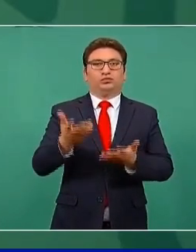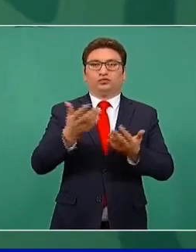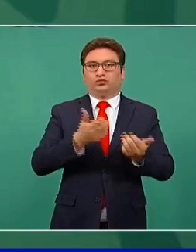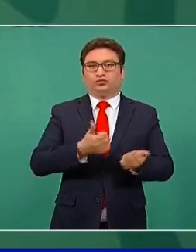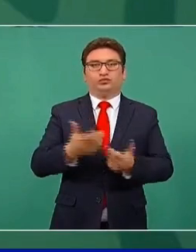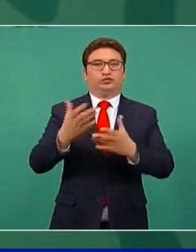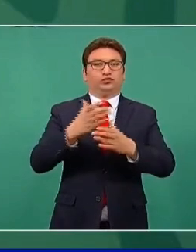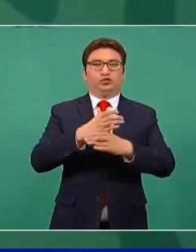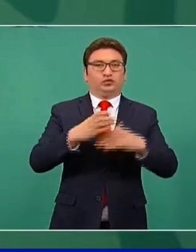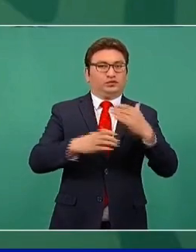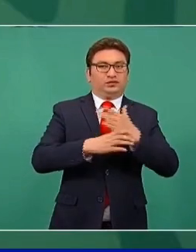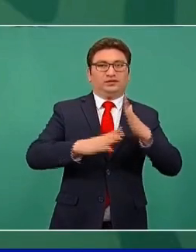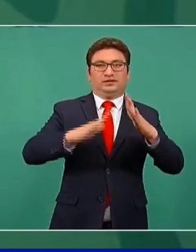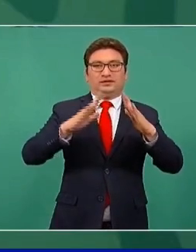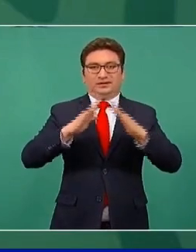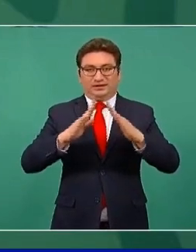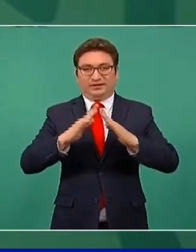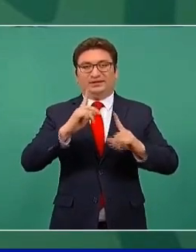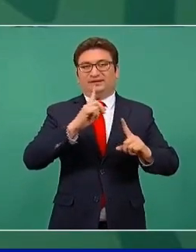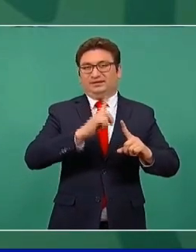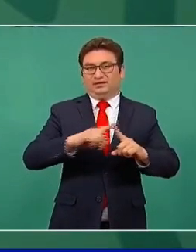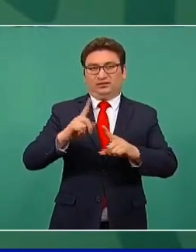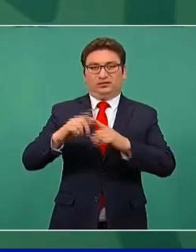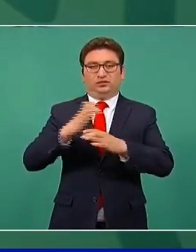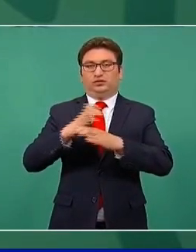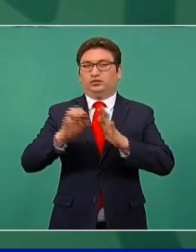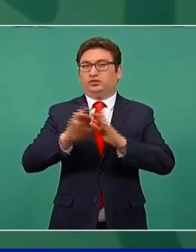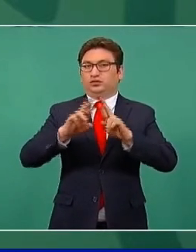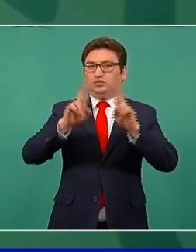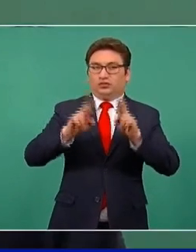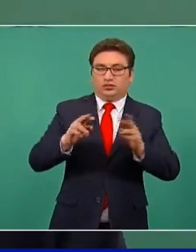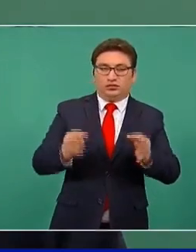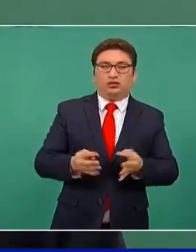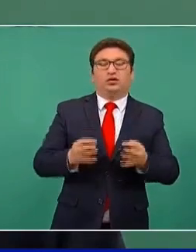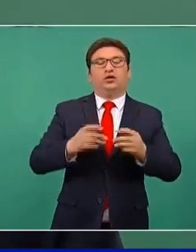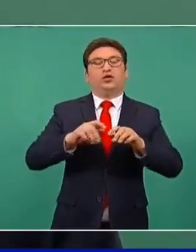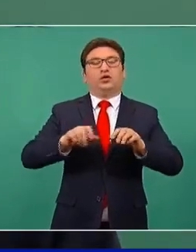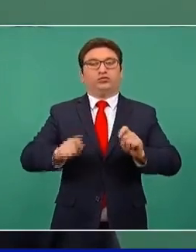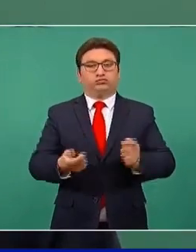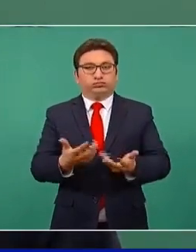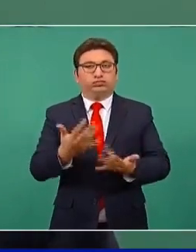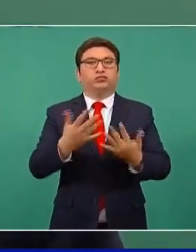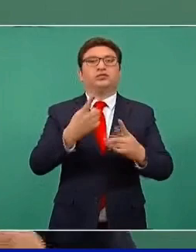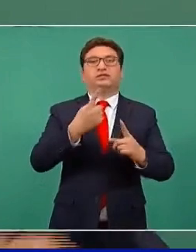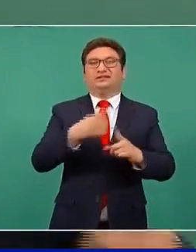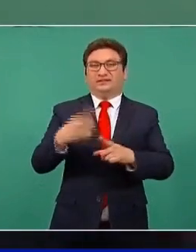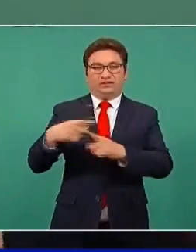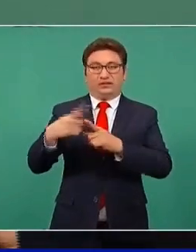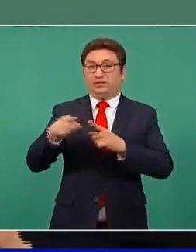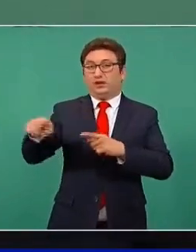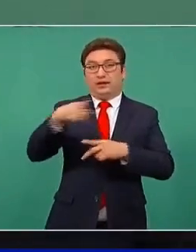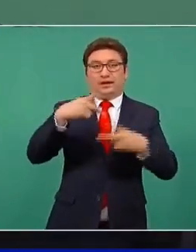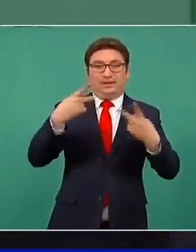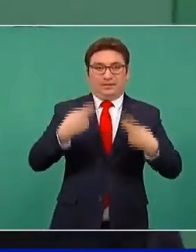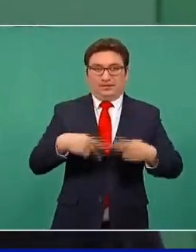electrodomésticos, los enseres a damnificados, ya pagados, pagados,